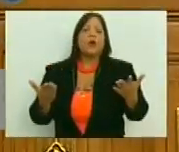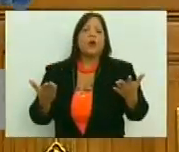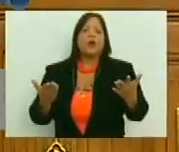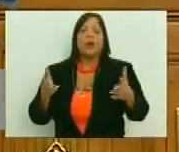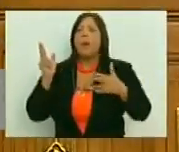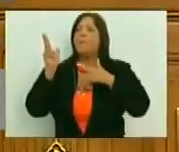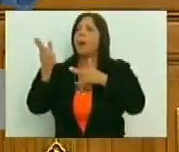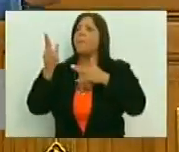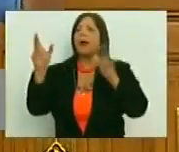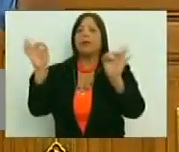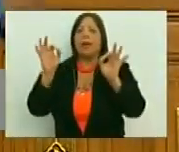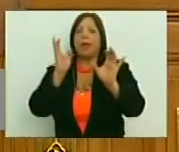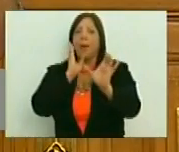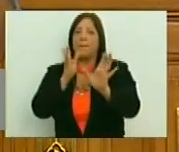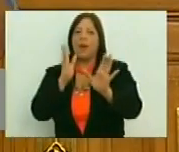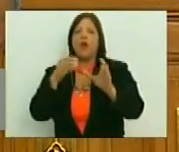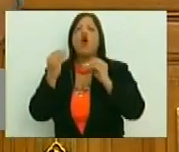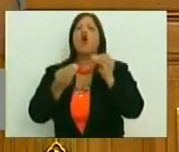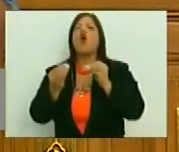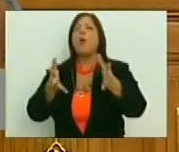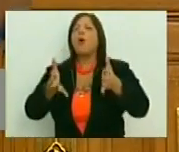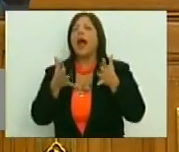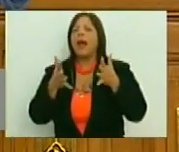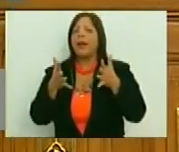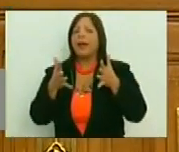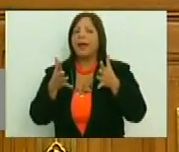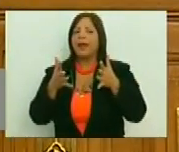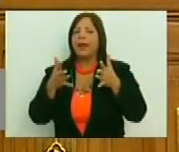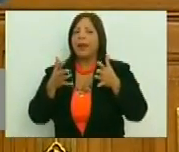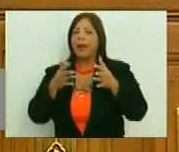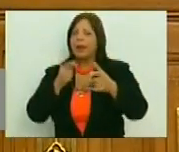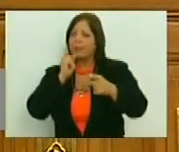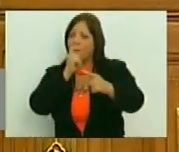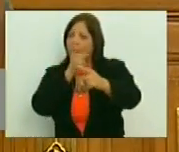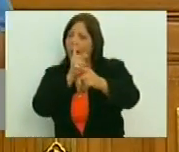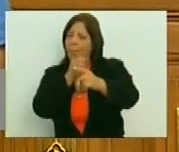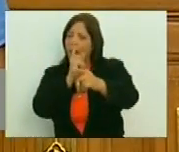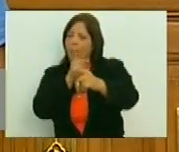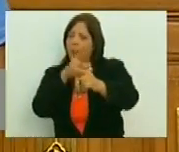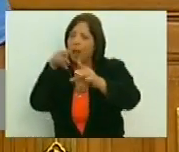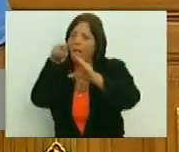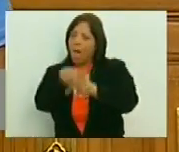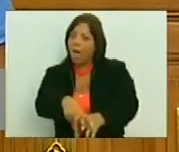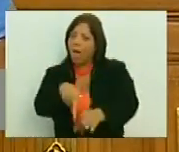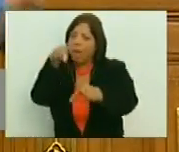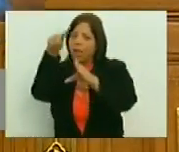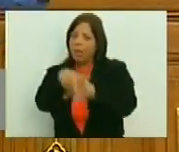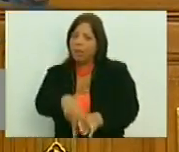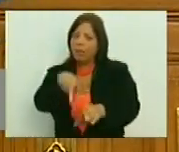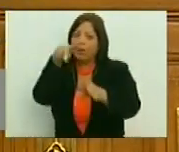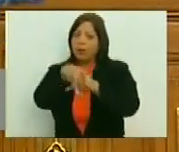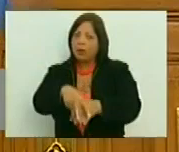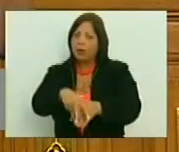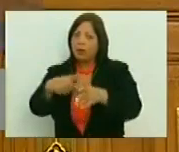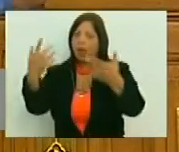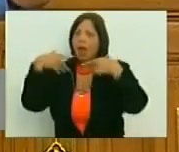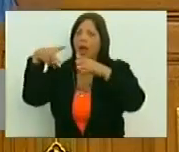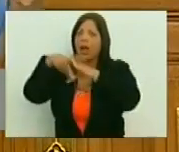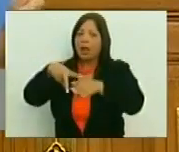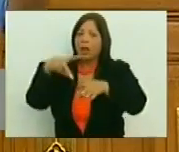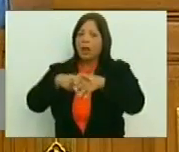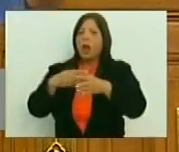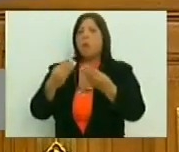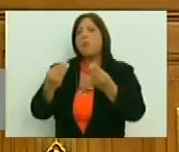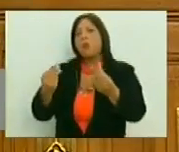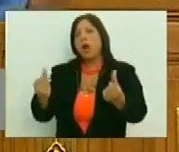sin disparar un tiro, esa es la que se gana, y cómo se gana una guerra así, convenciendo a los que le va a hacer la guerra, de que los que me van a hacer la guerra, son